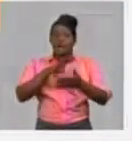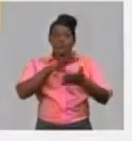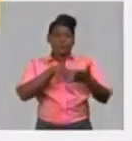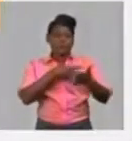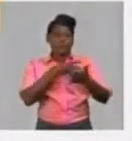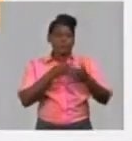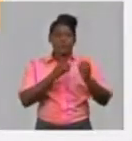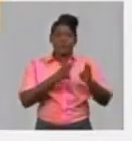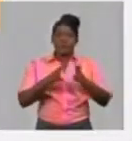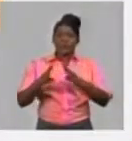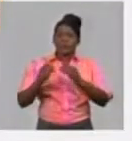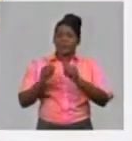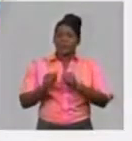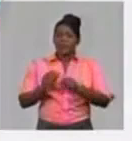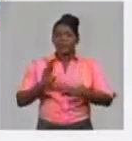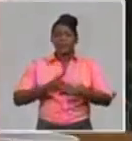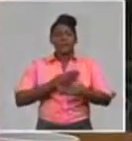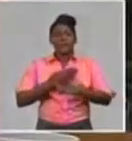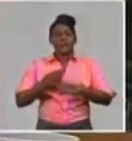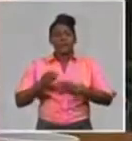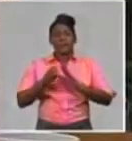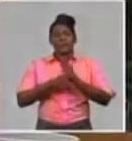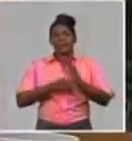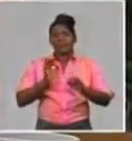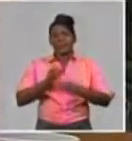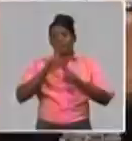las diferentes medidas aplicadas en el país. Importante para todos...